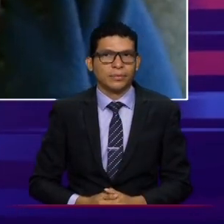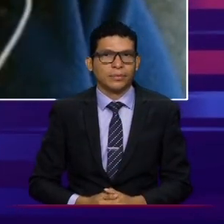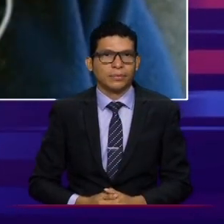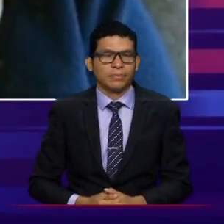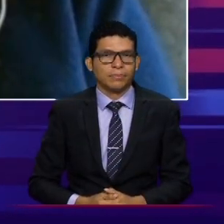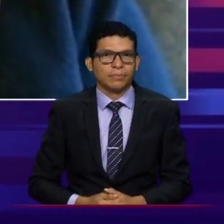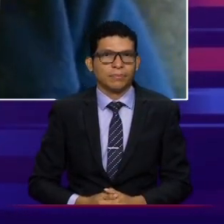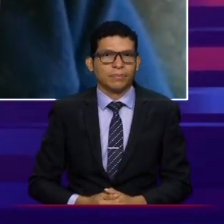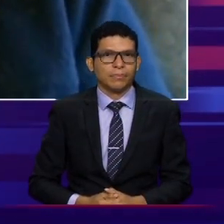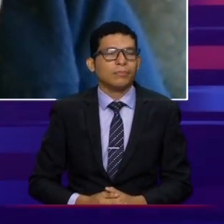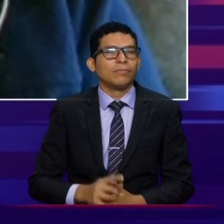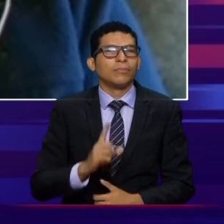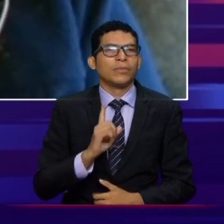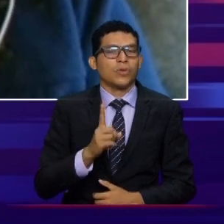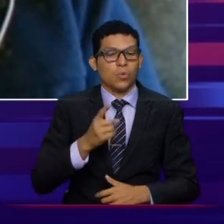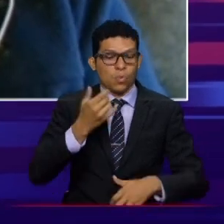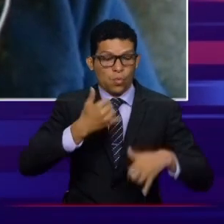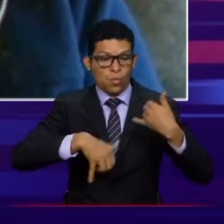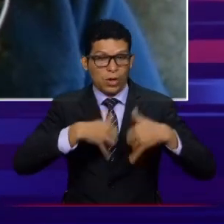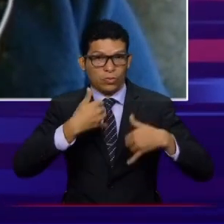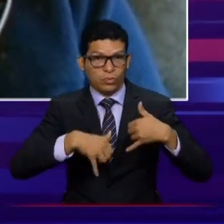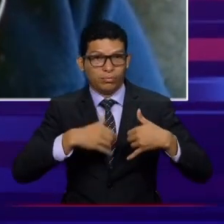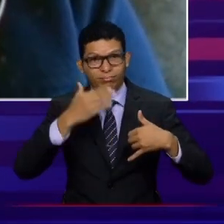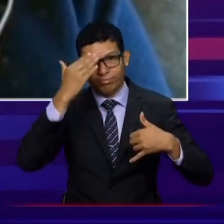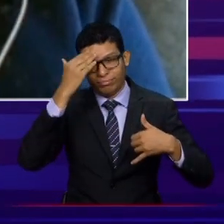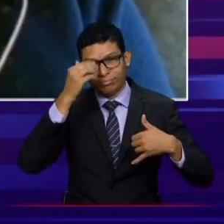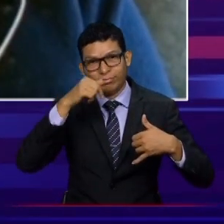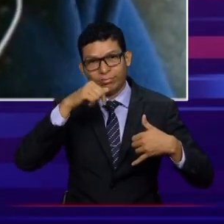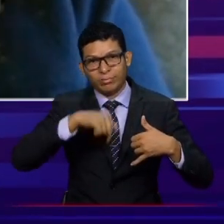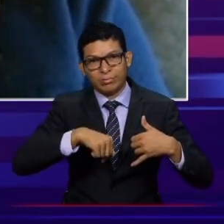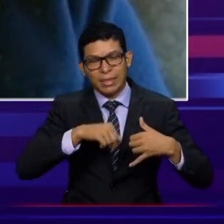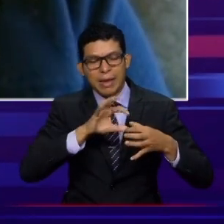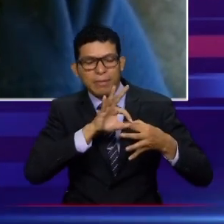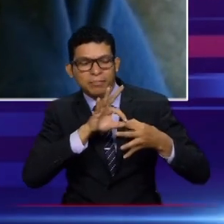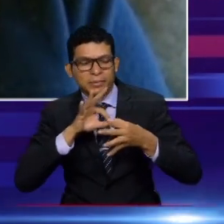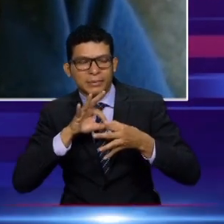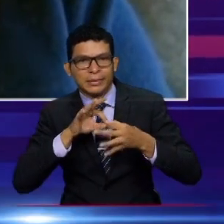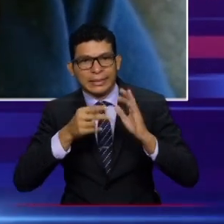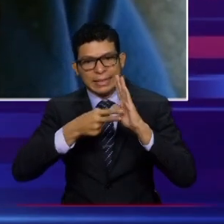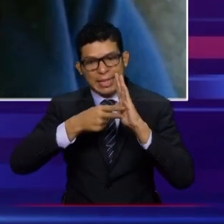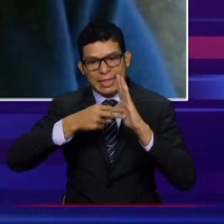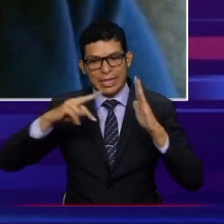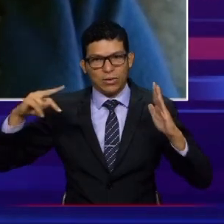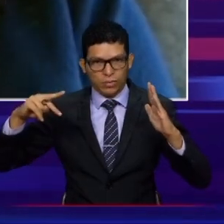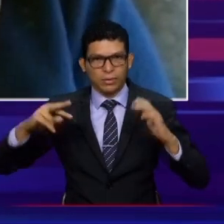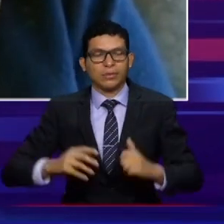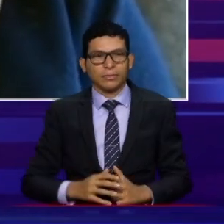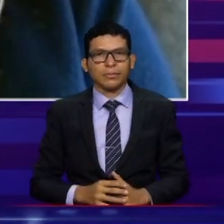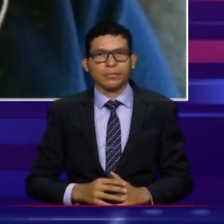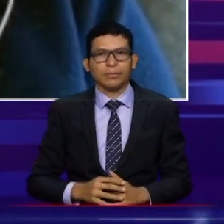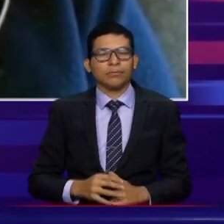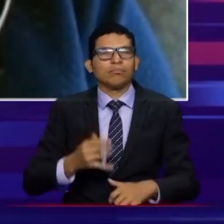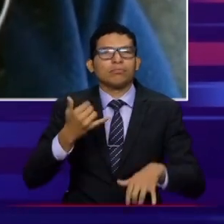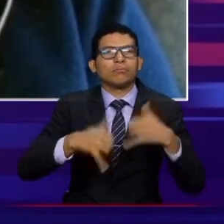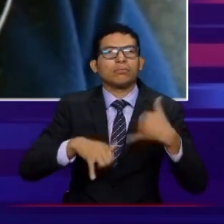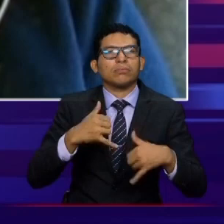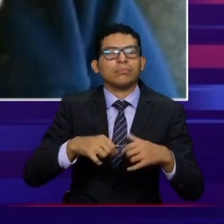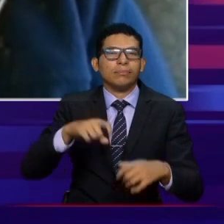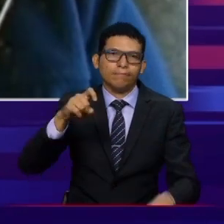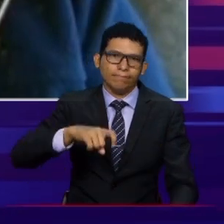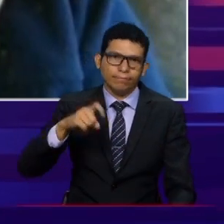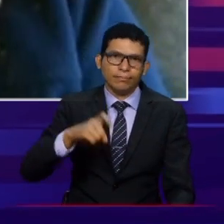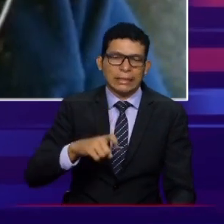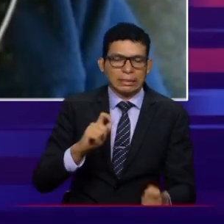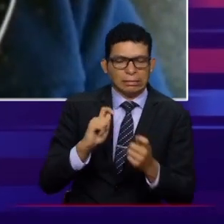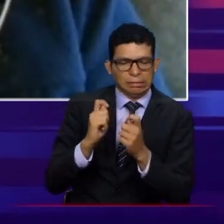Por tratarse de los juegos que están ligados a la tecnología, son juegos que necesitan